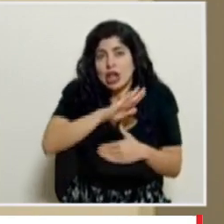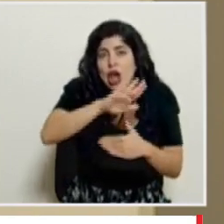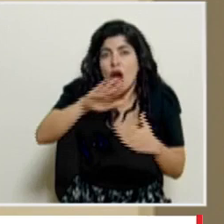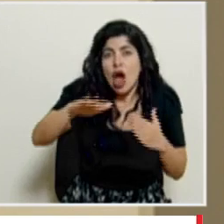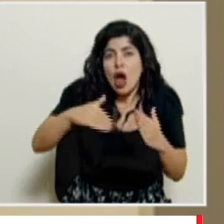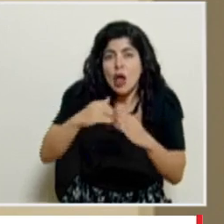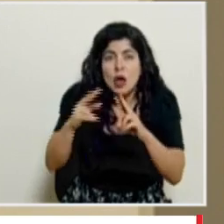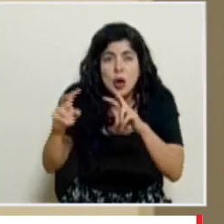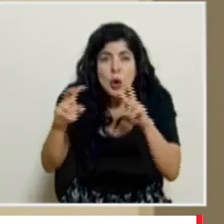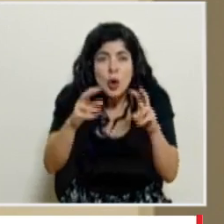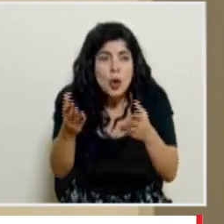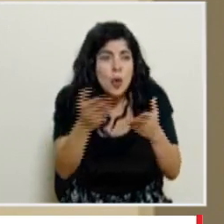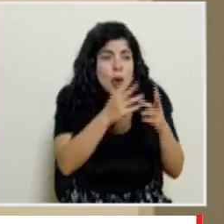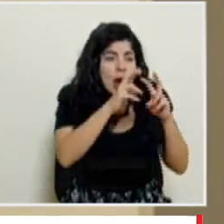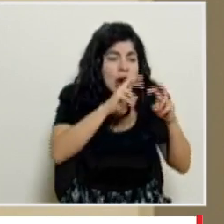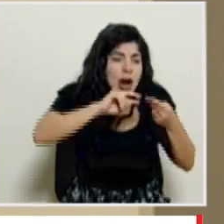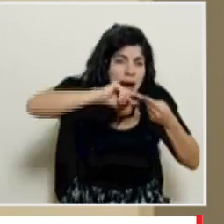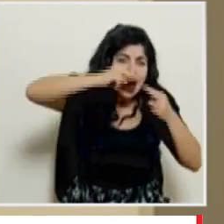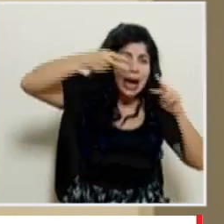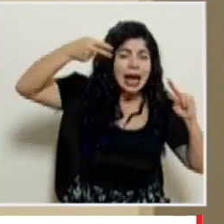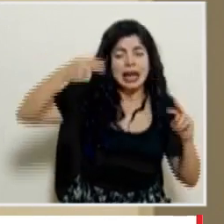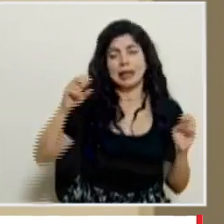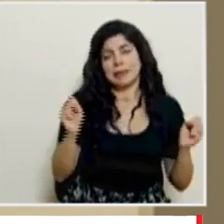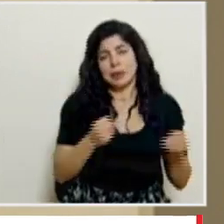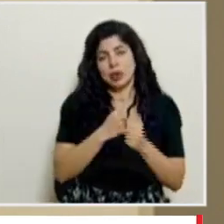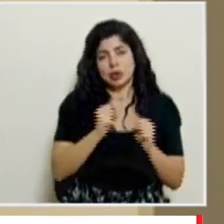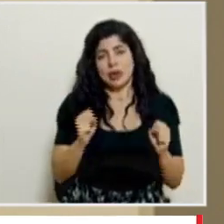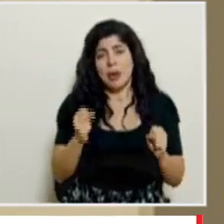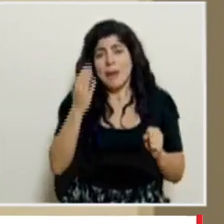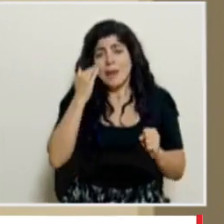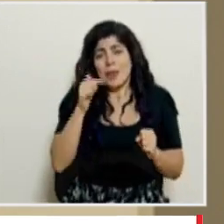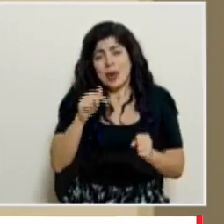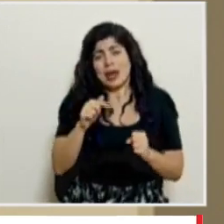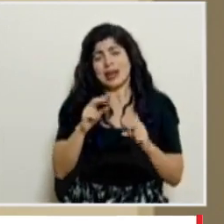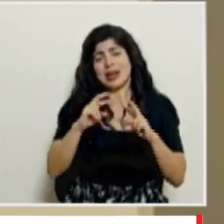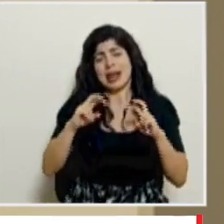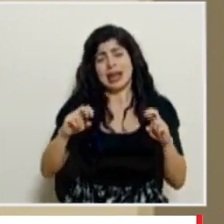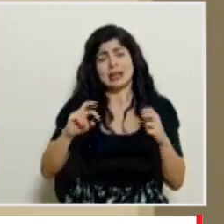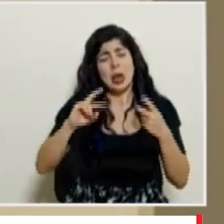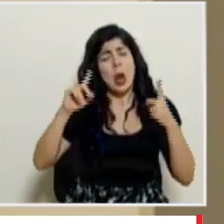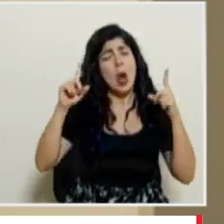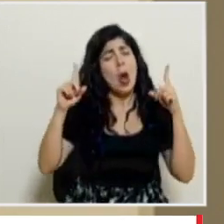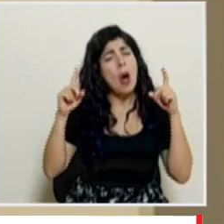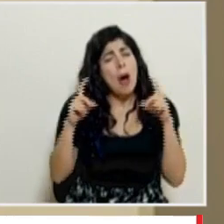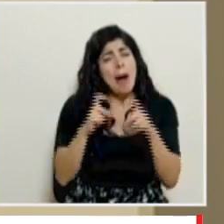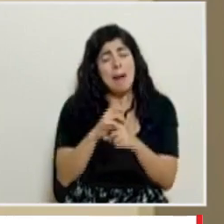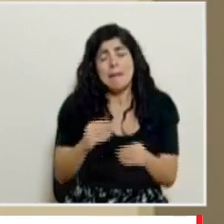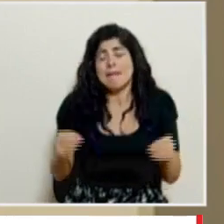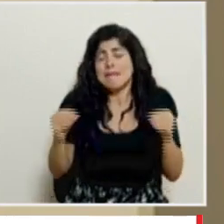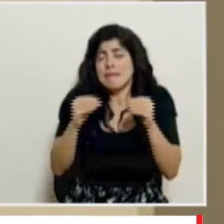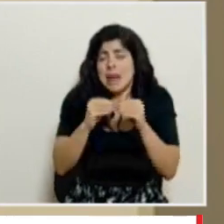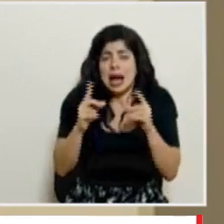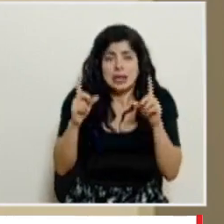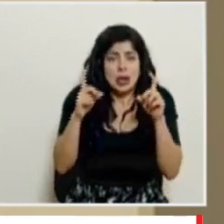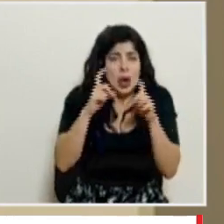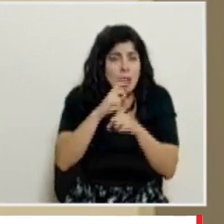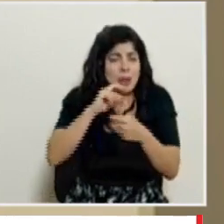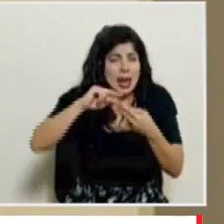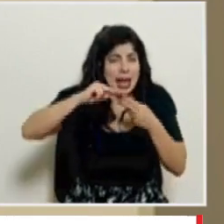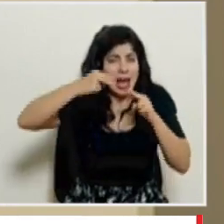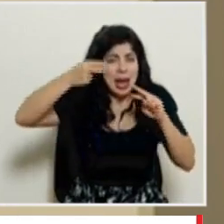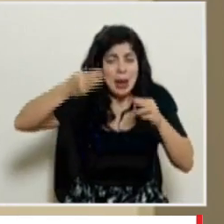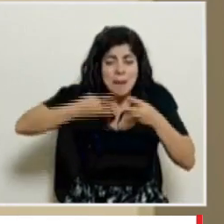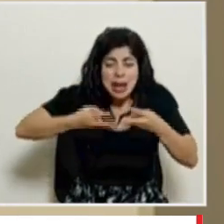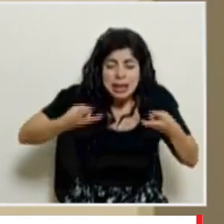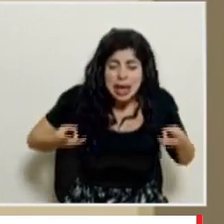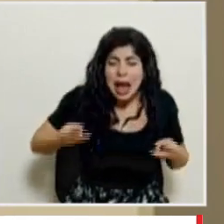llevarlos a análisis genómico eso por la complejidad que tiene ese análisis es mucho más complejo muchísimo más complejo a nivel de